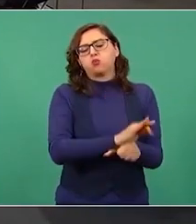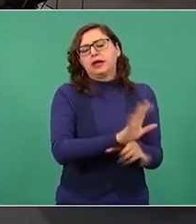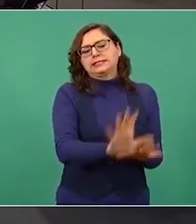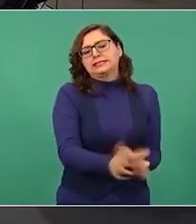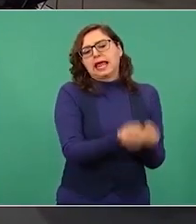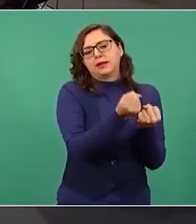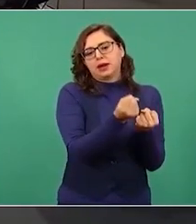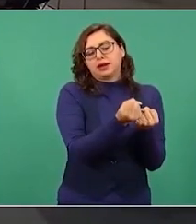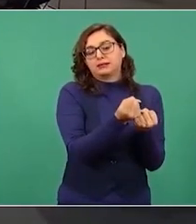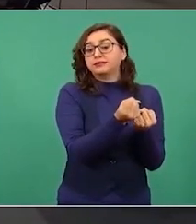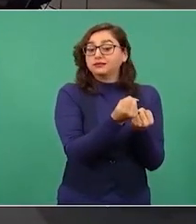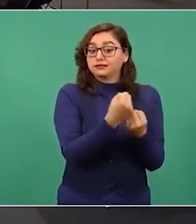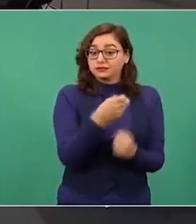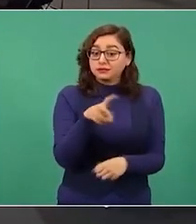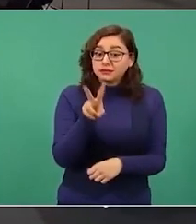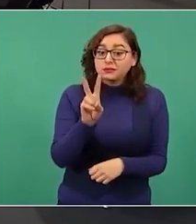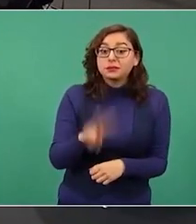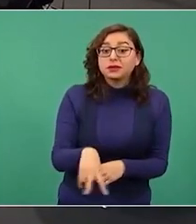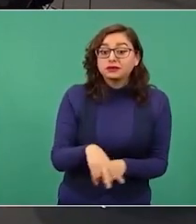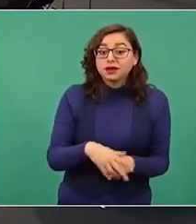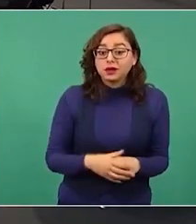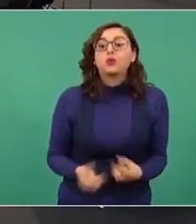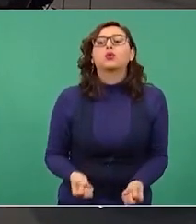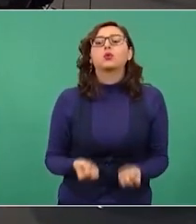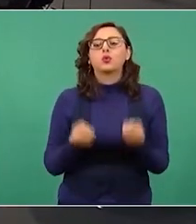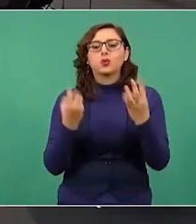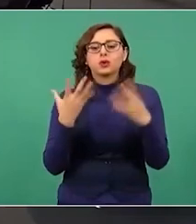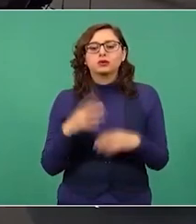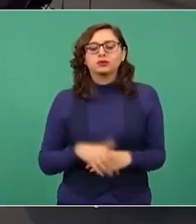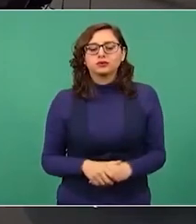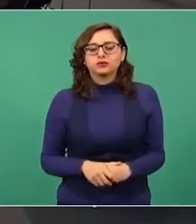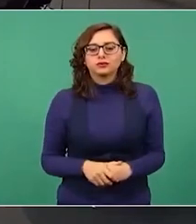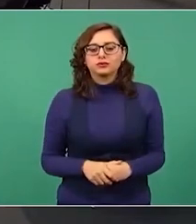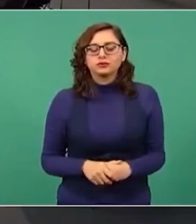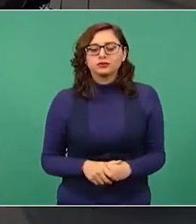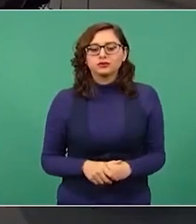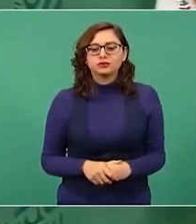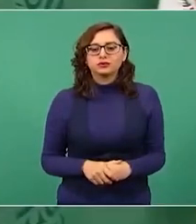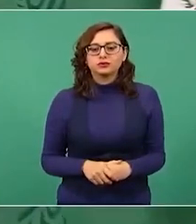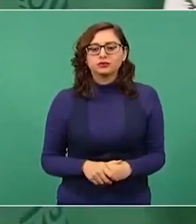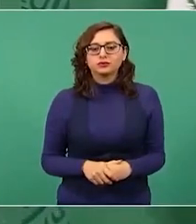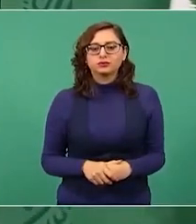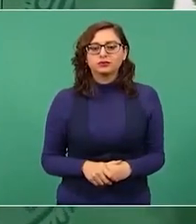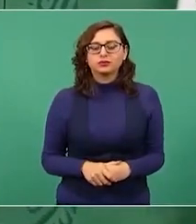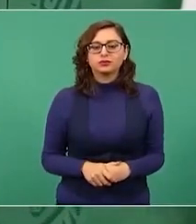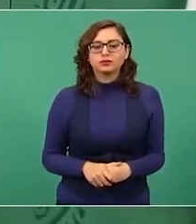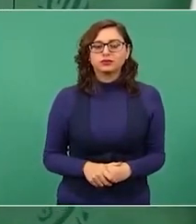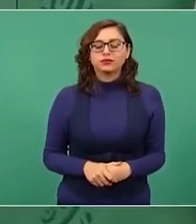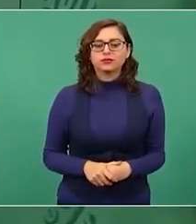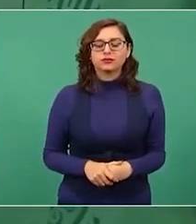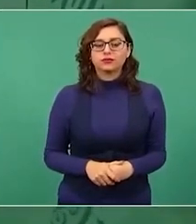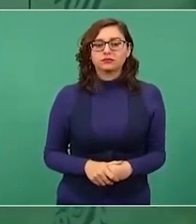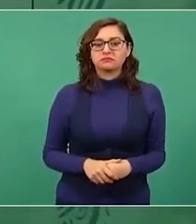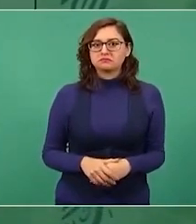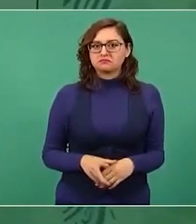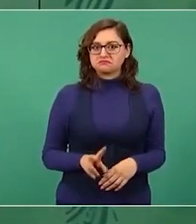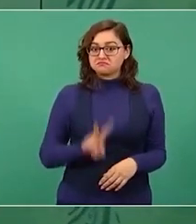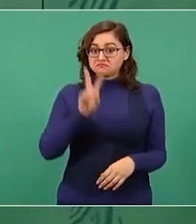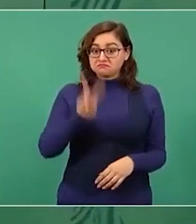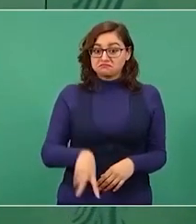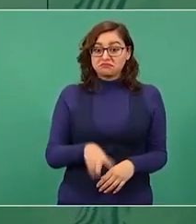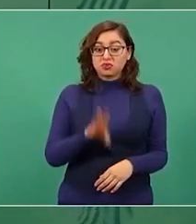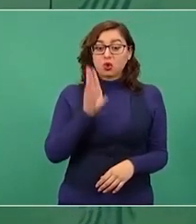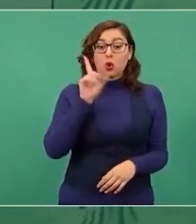Y costó, terminó costando, bueno, en una primera etapa, un